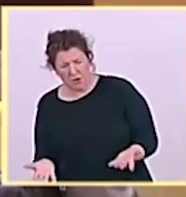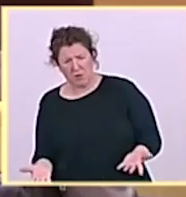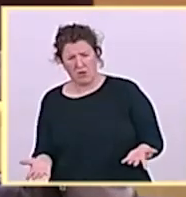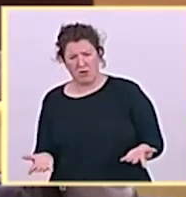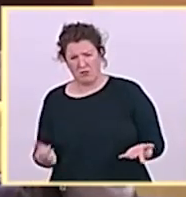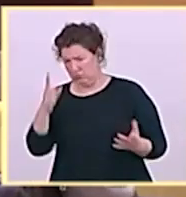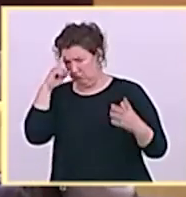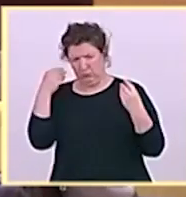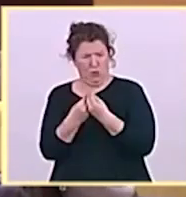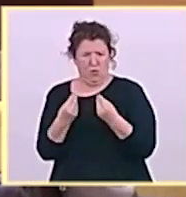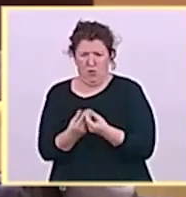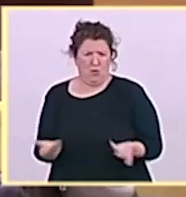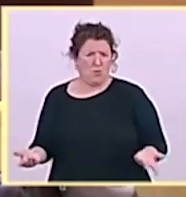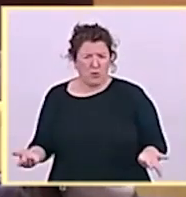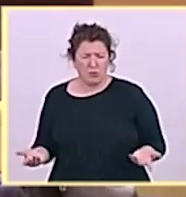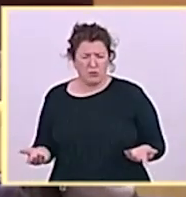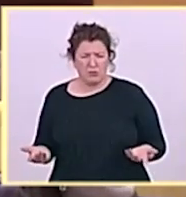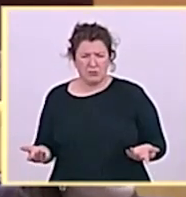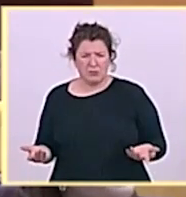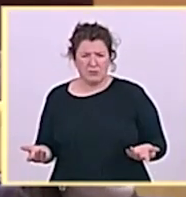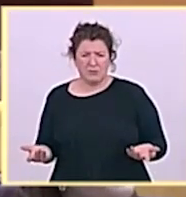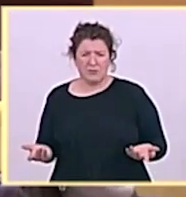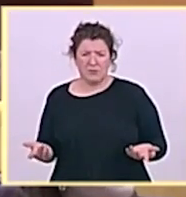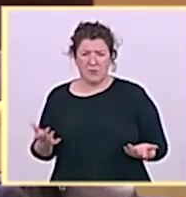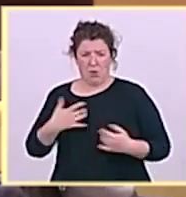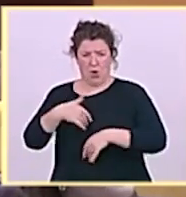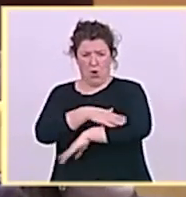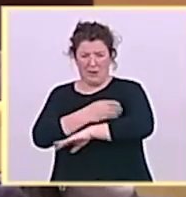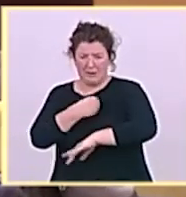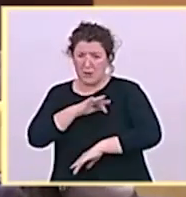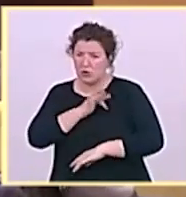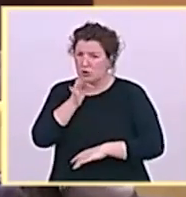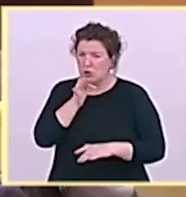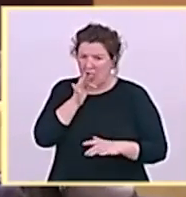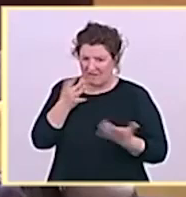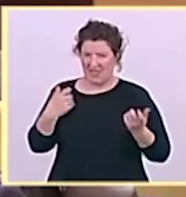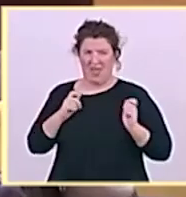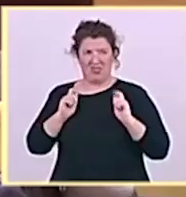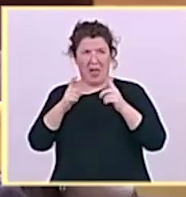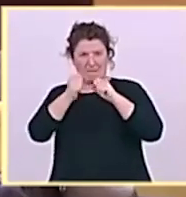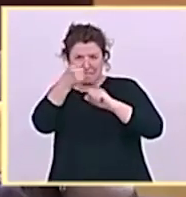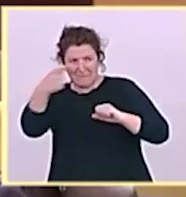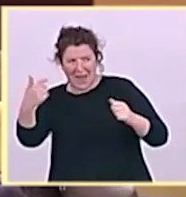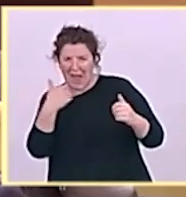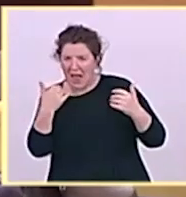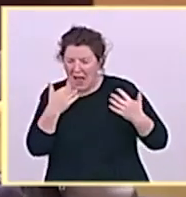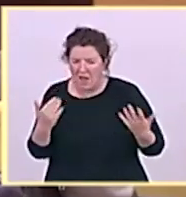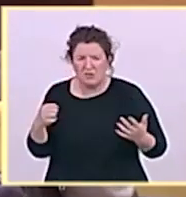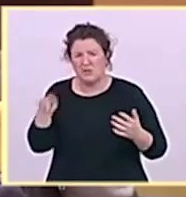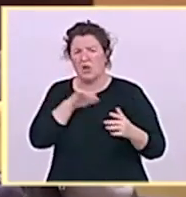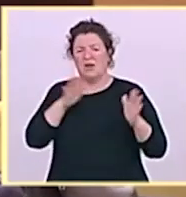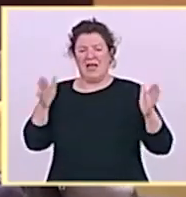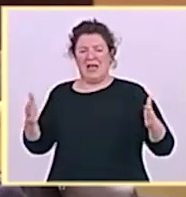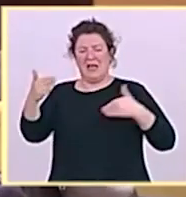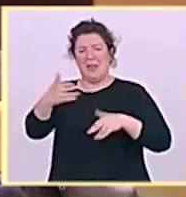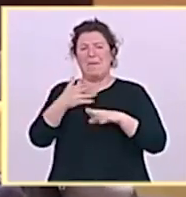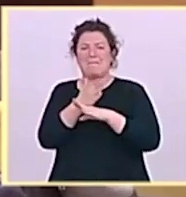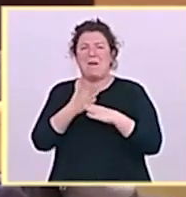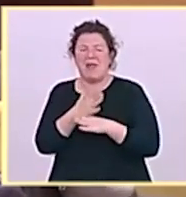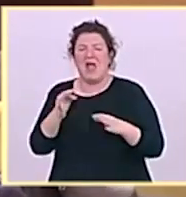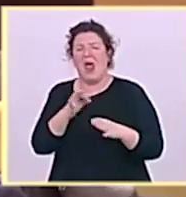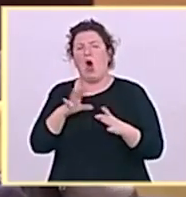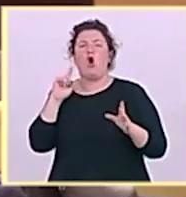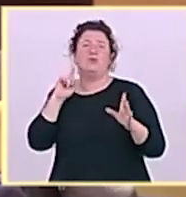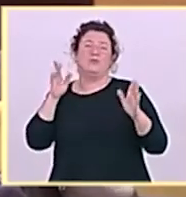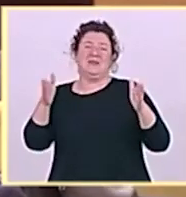solución habitacional definitiva si no sean casas contenedores o de madera? ¿Usted, señor Malasca, ve bien que 16 meses